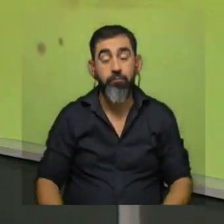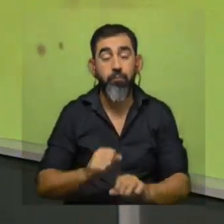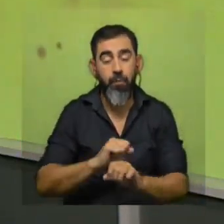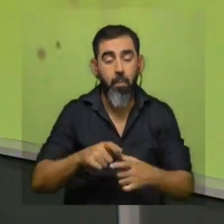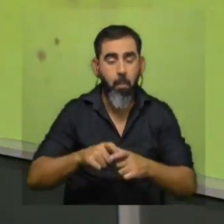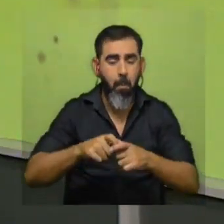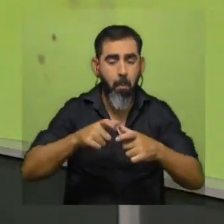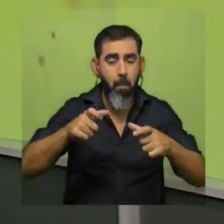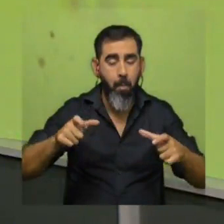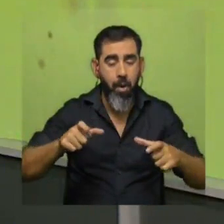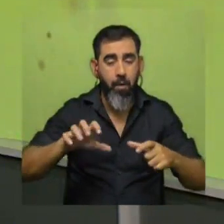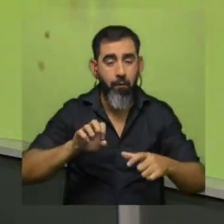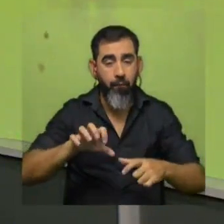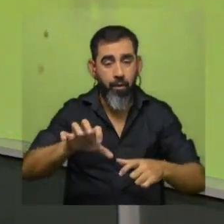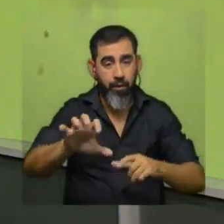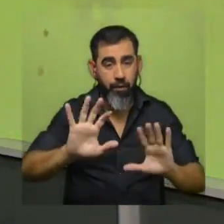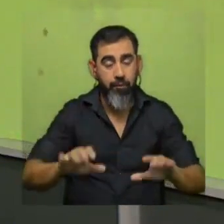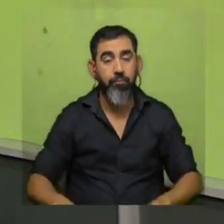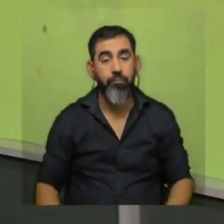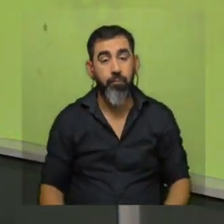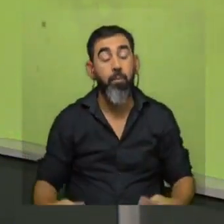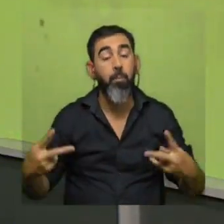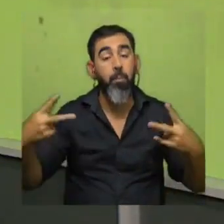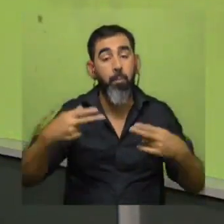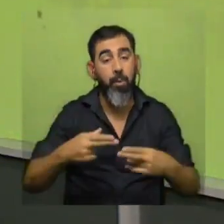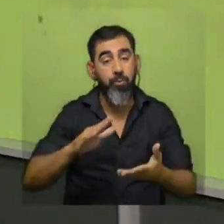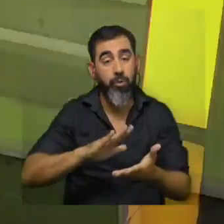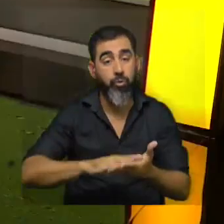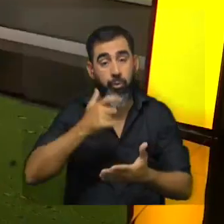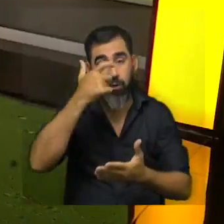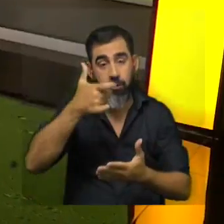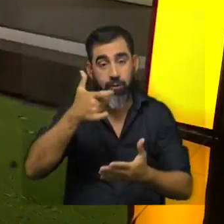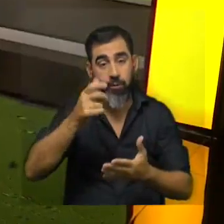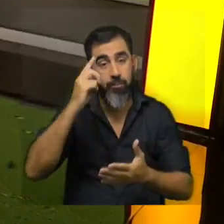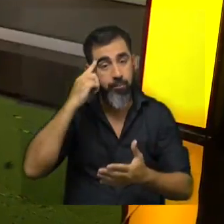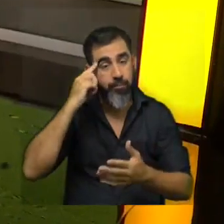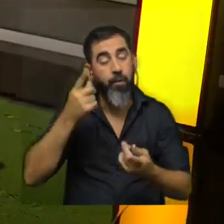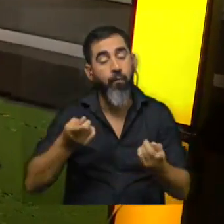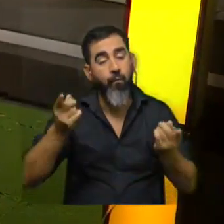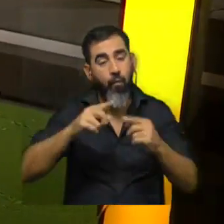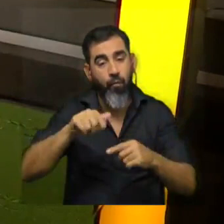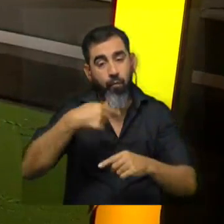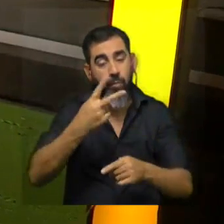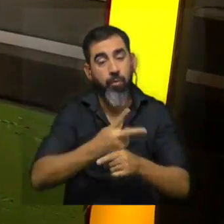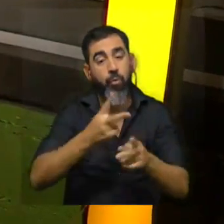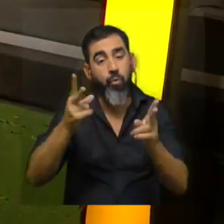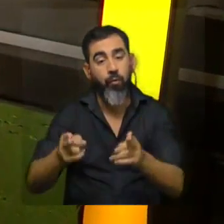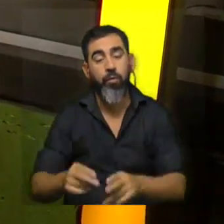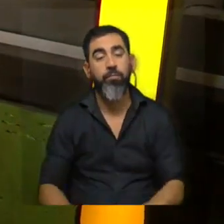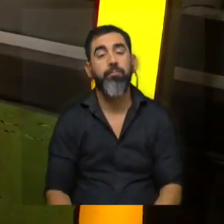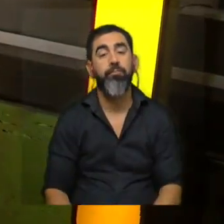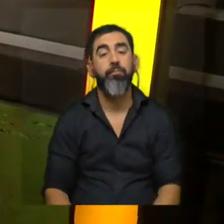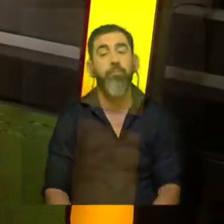surjan estas floraciones de cianobacteria pausa en sobre ciencia pensamos un poquito en esto y volvemos con otros temas